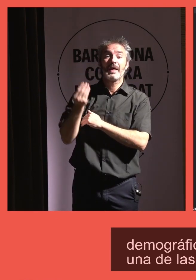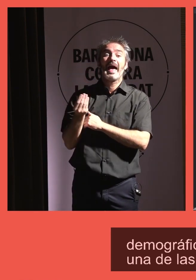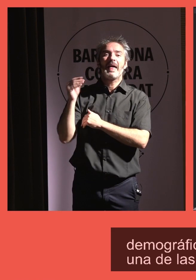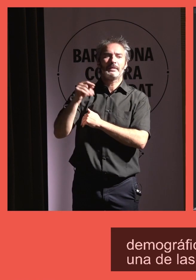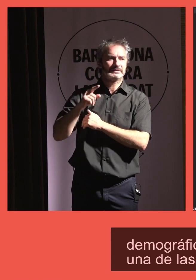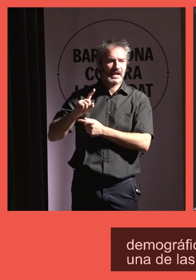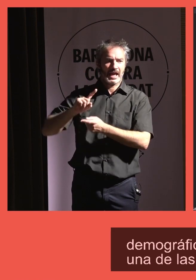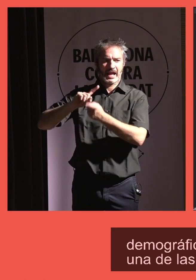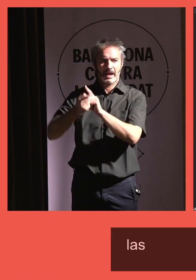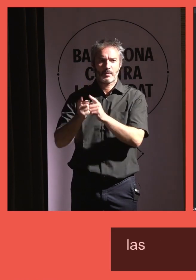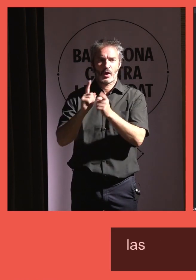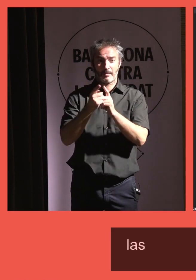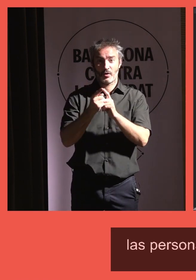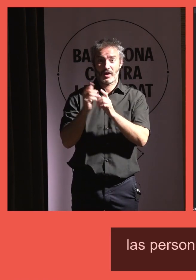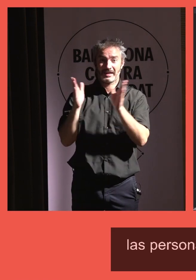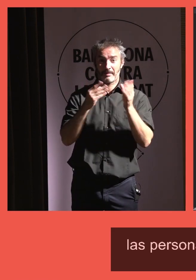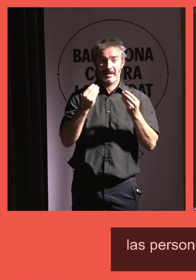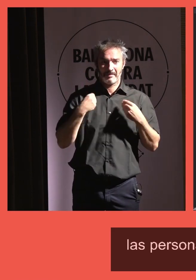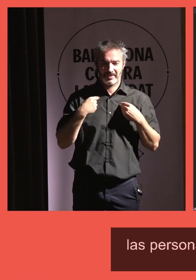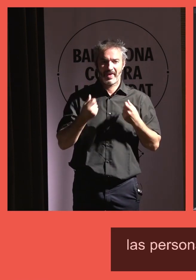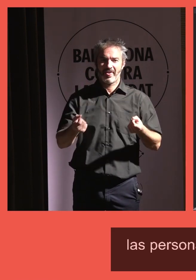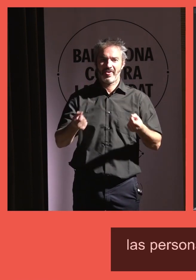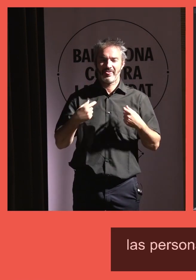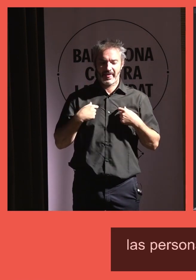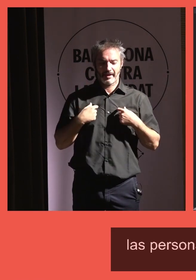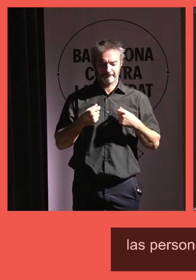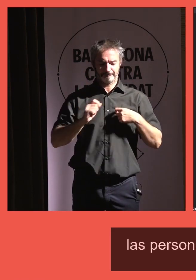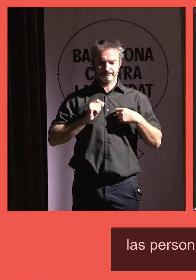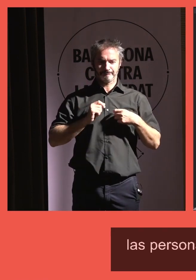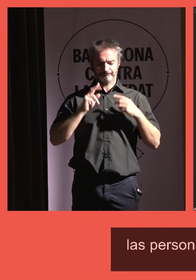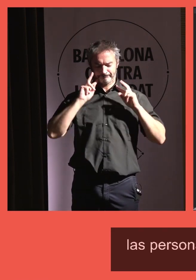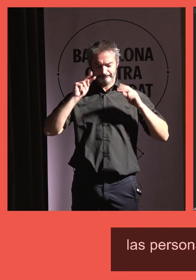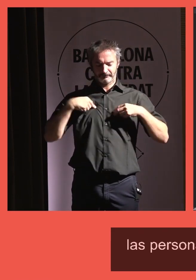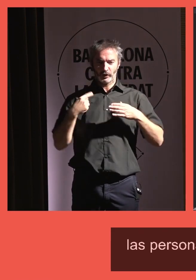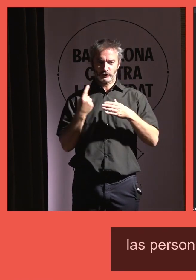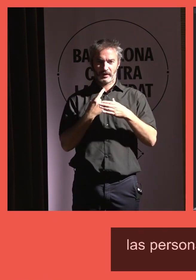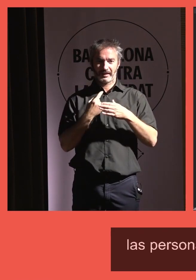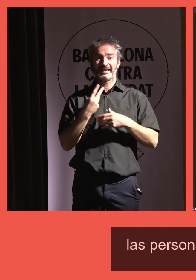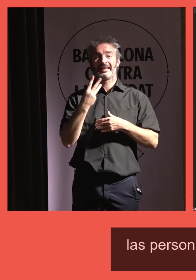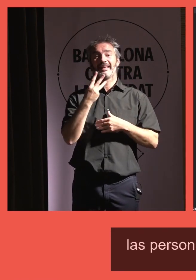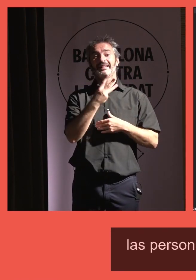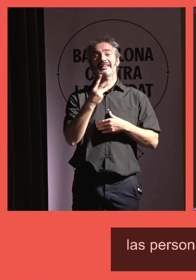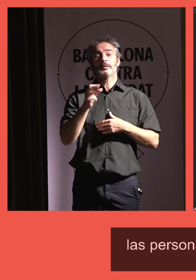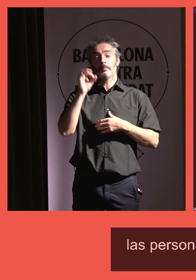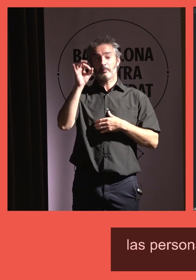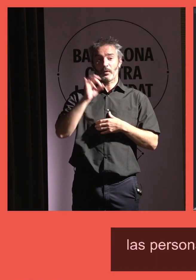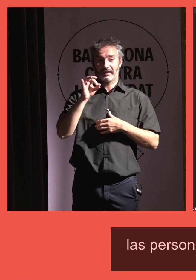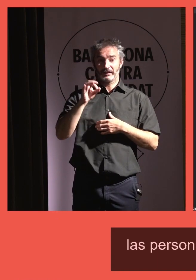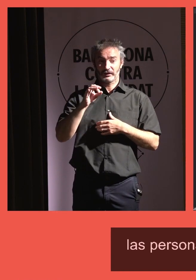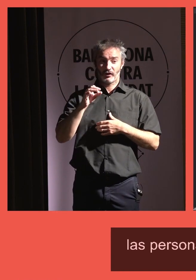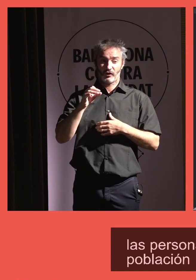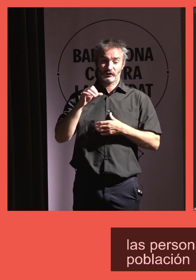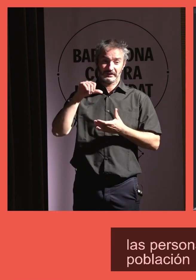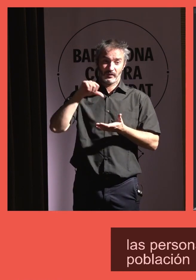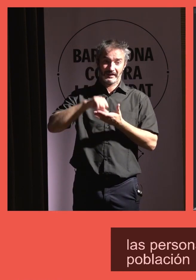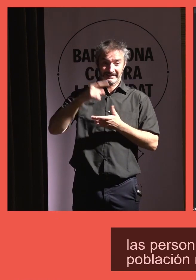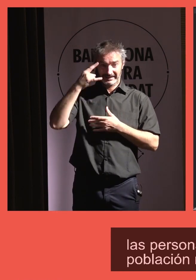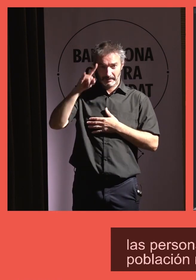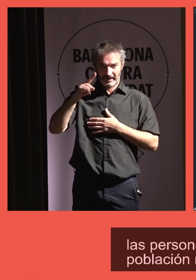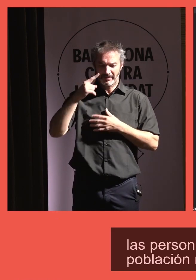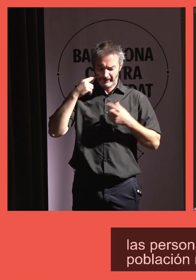cambios, ¿verdad?, en esa etapa de la vida, pues fomentan también la soledad. Y un tercio de la población mayor de Salamanca ha afirmado